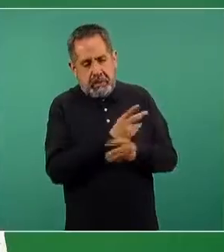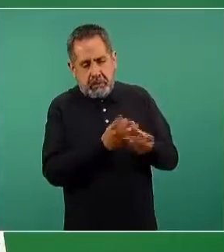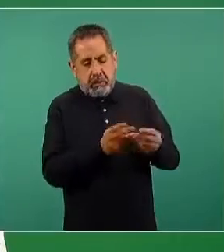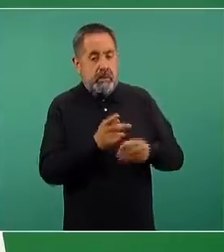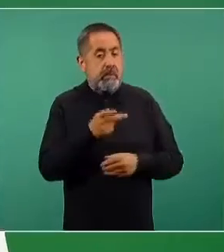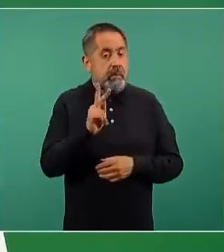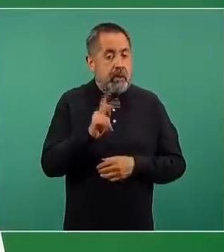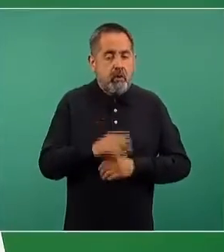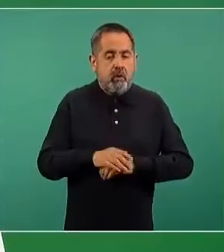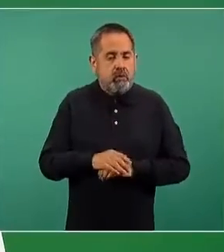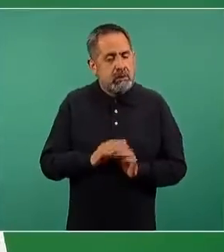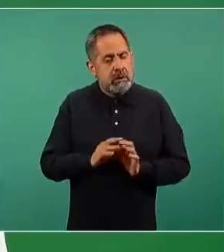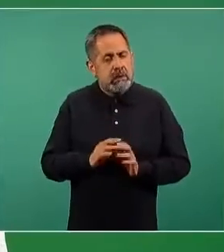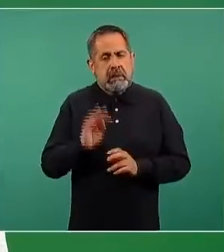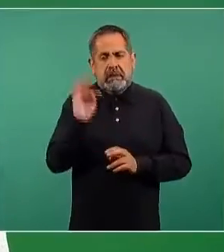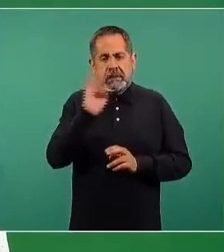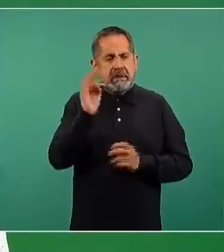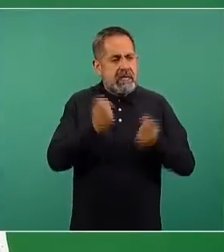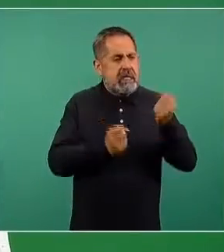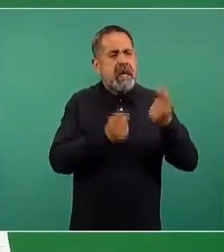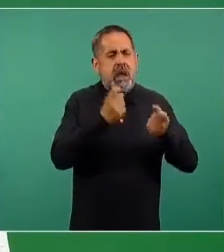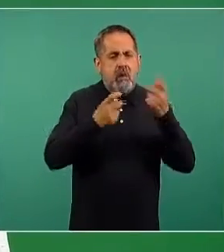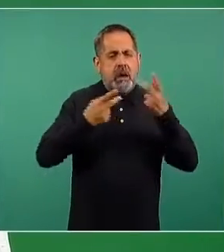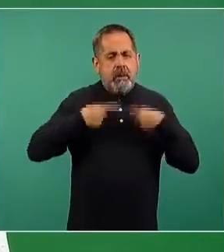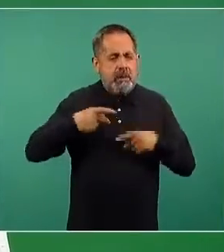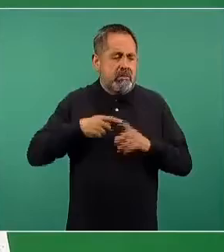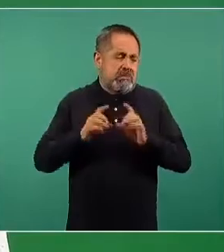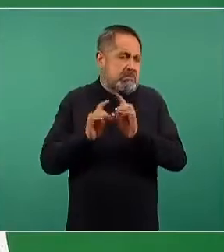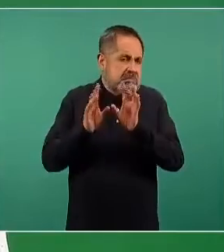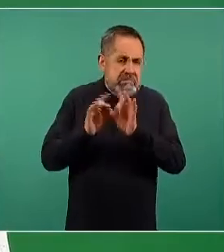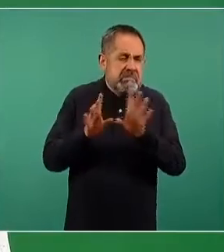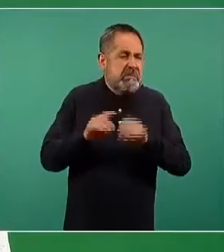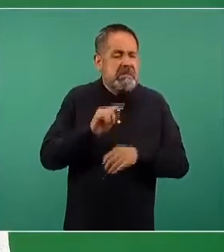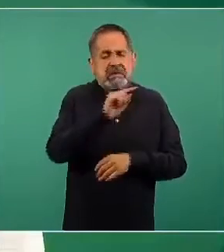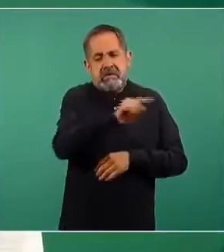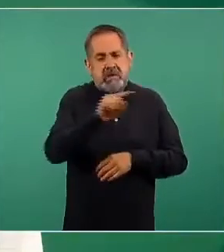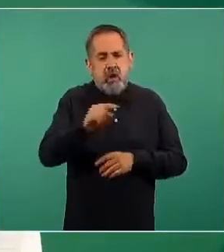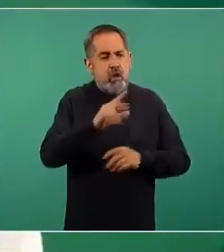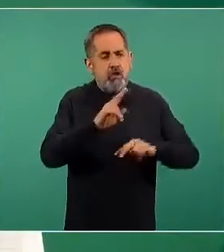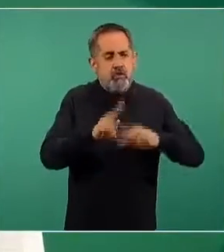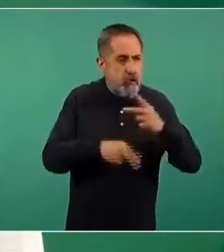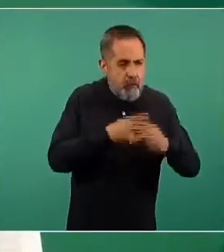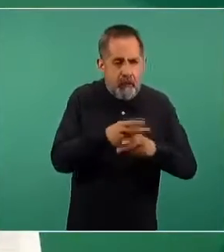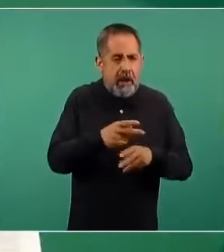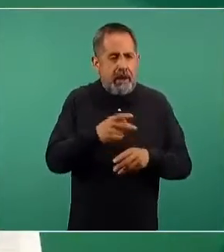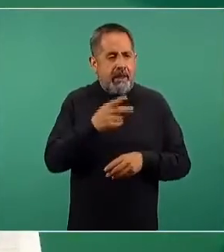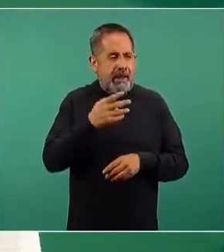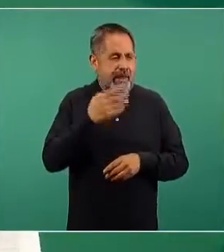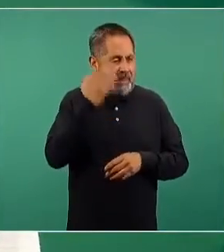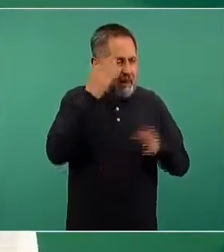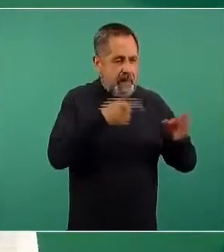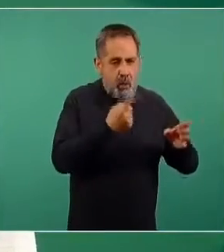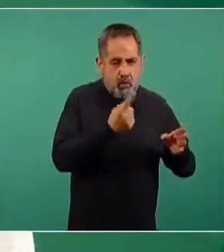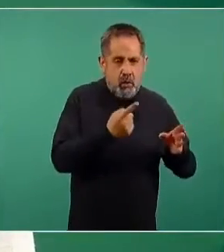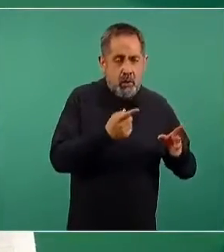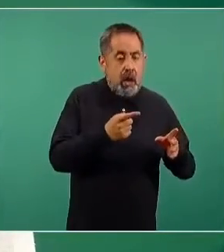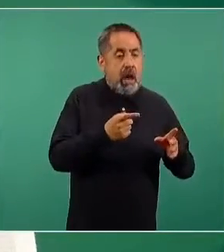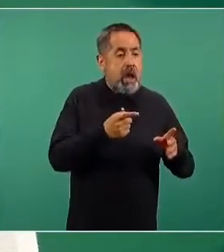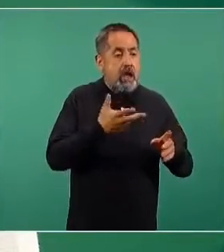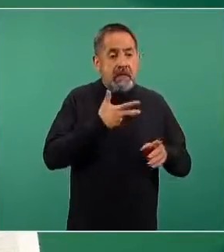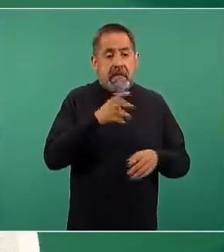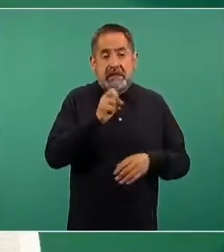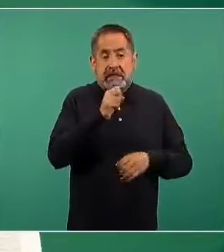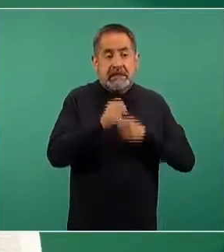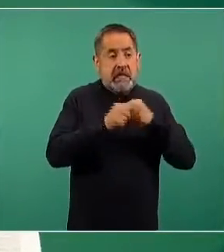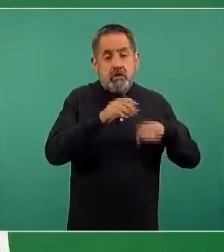Pero asumimos que pudiera haber algunas personas que por distintas circunstancias no fueron cubiertas durante la etapa 1, tienen 60 o